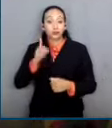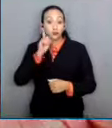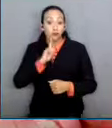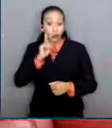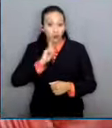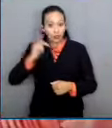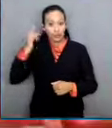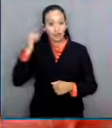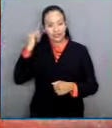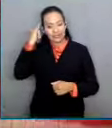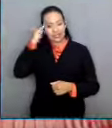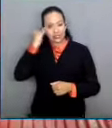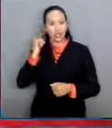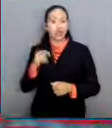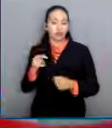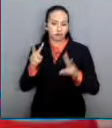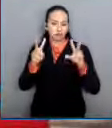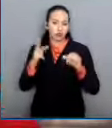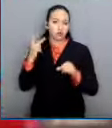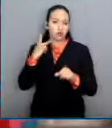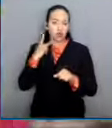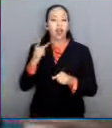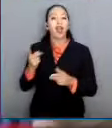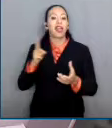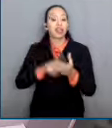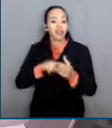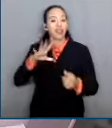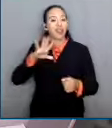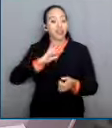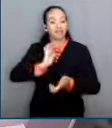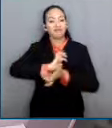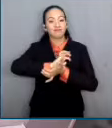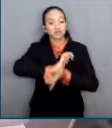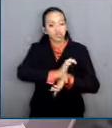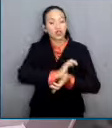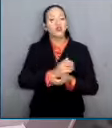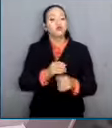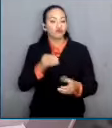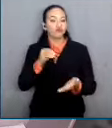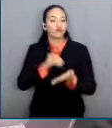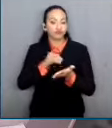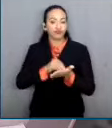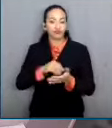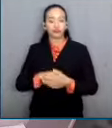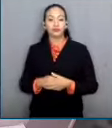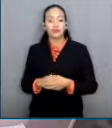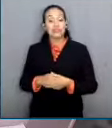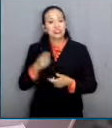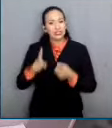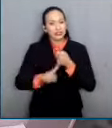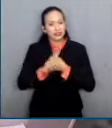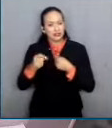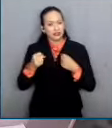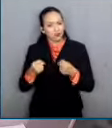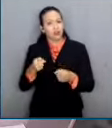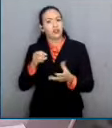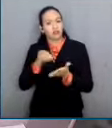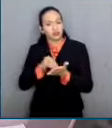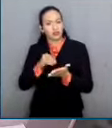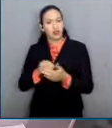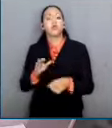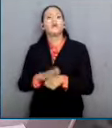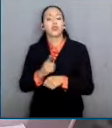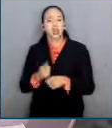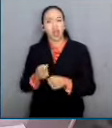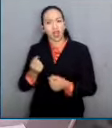persiste la discriminación y violencia en sus comunidades. Todavía persisten las prácticas patriarcales y